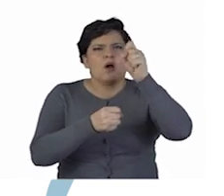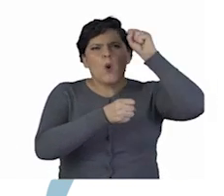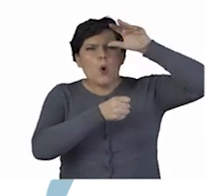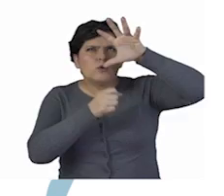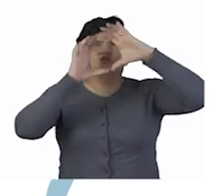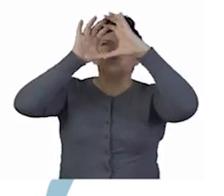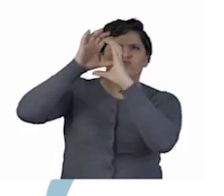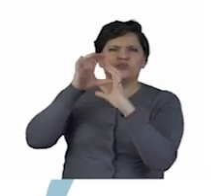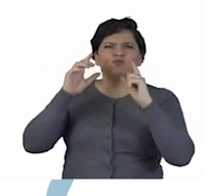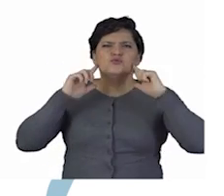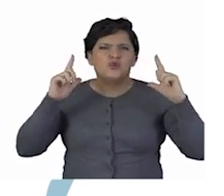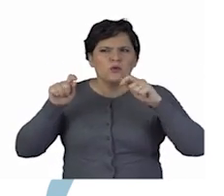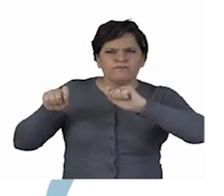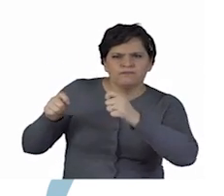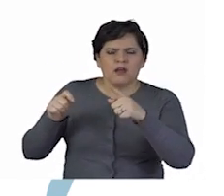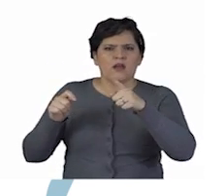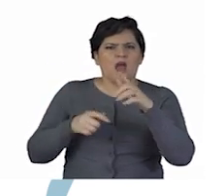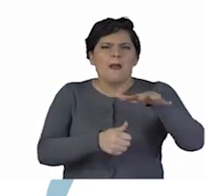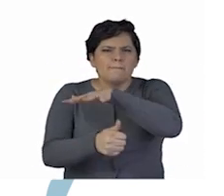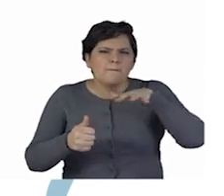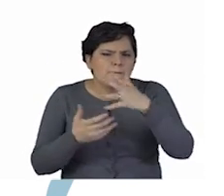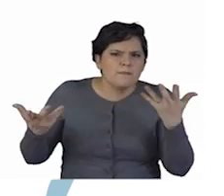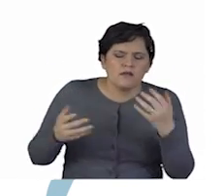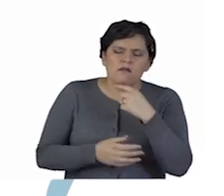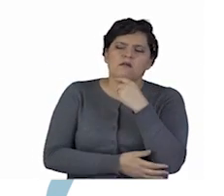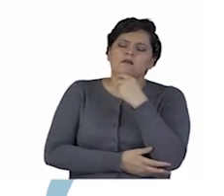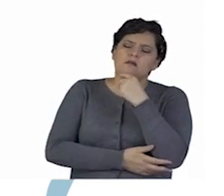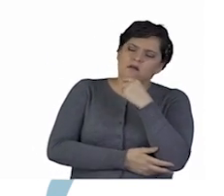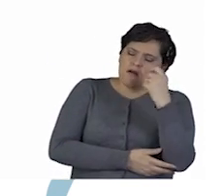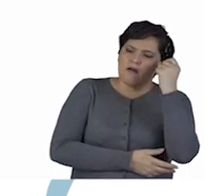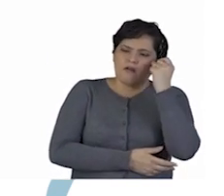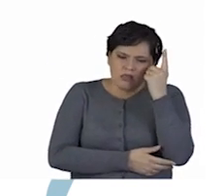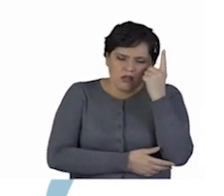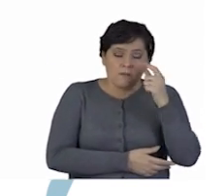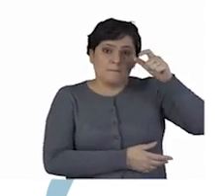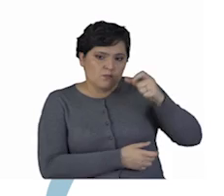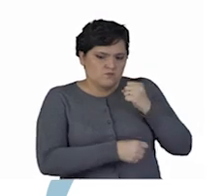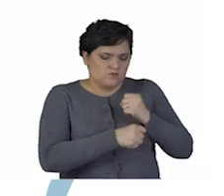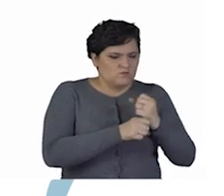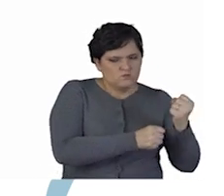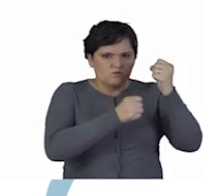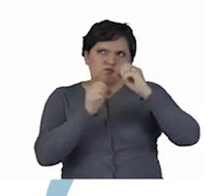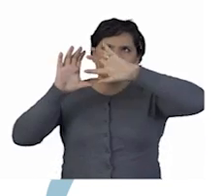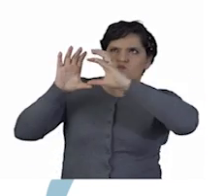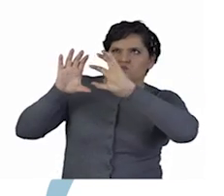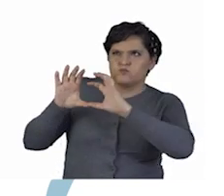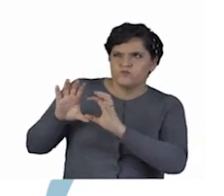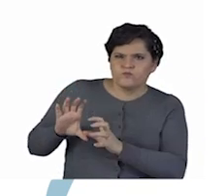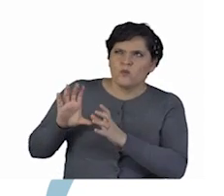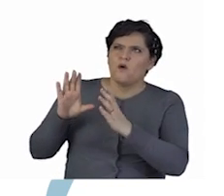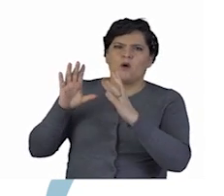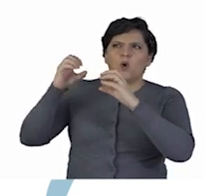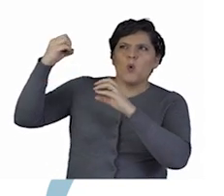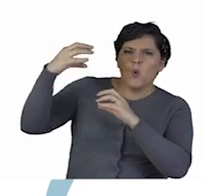iluminadores, los sonidistas y los ambientadores. Ahora entiendo. El iluminador es el que te instala en